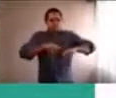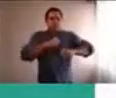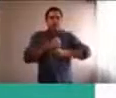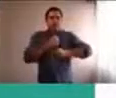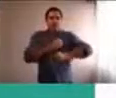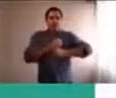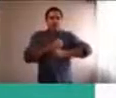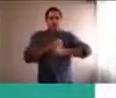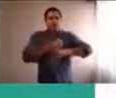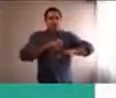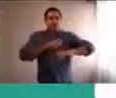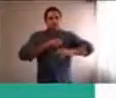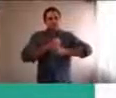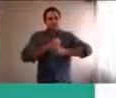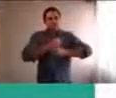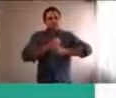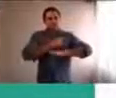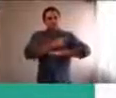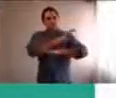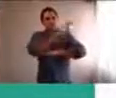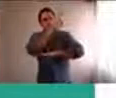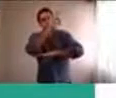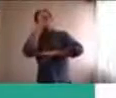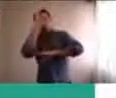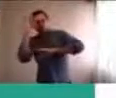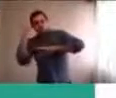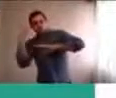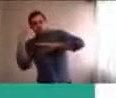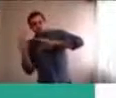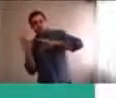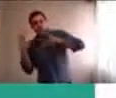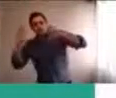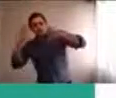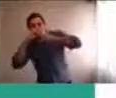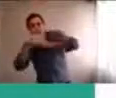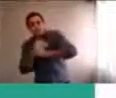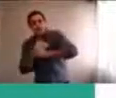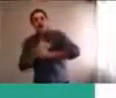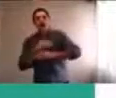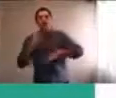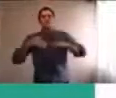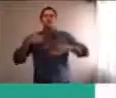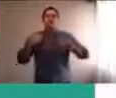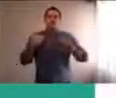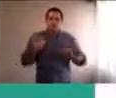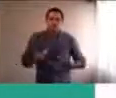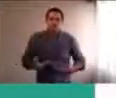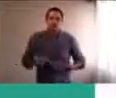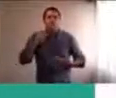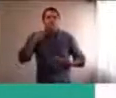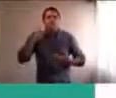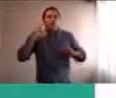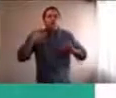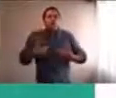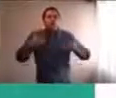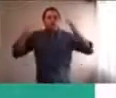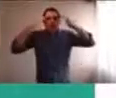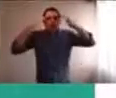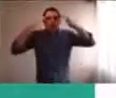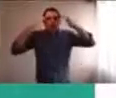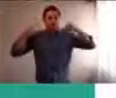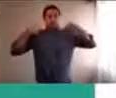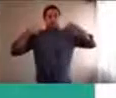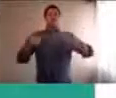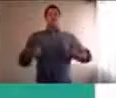como mentalmente, como, como, embotado, como cansado, pero físicamente, no estamos cansados, porque no descargamos, entonces,